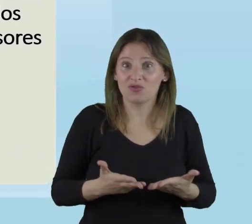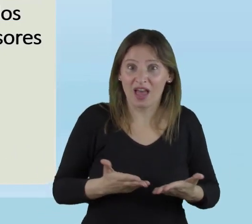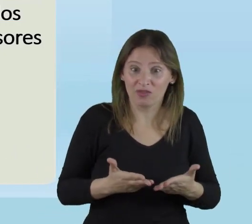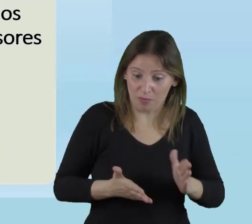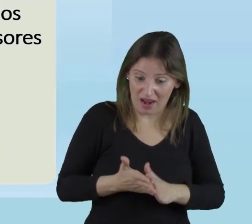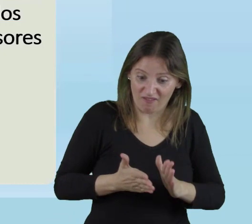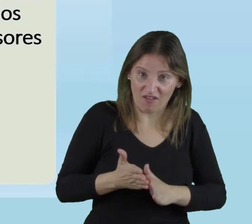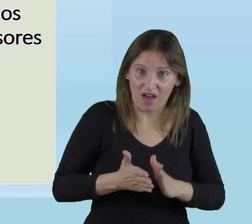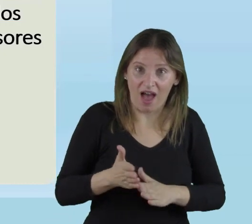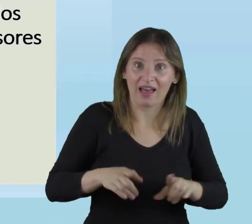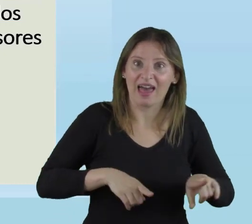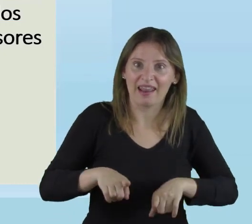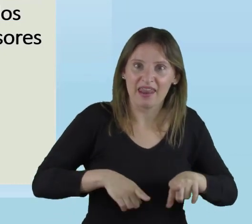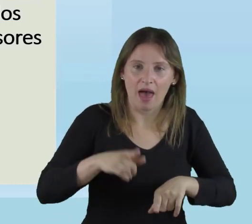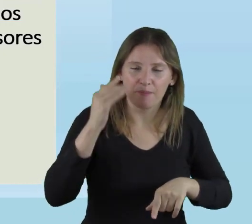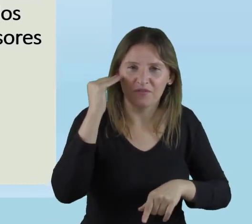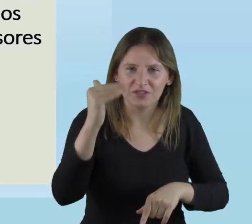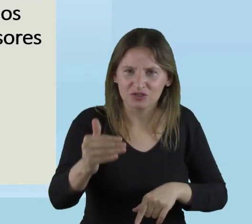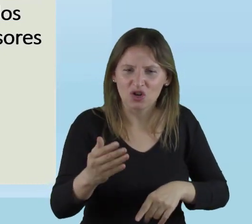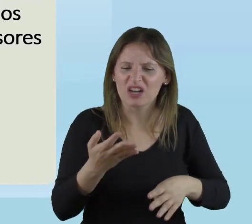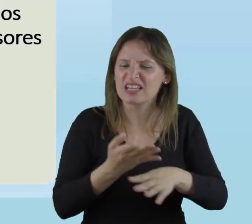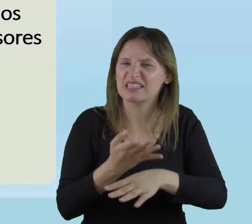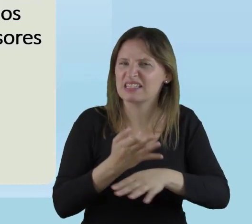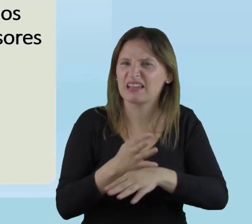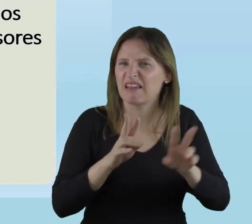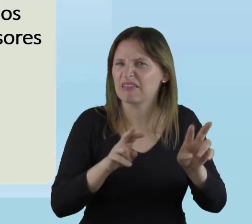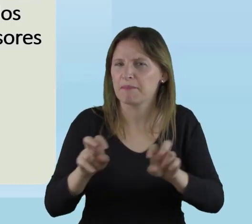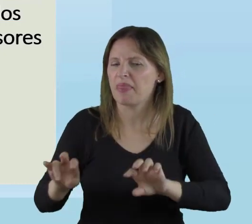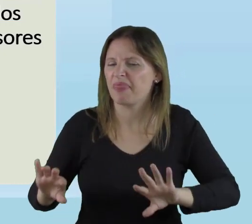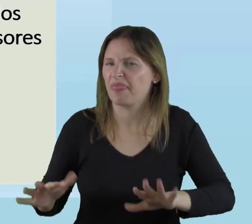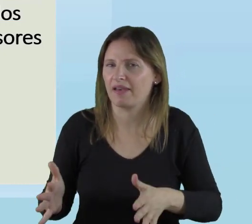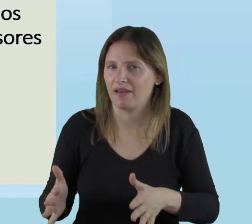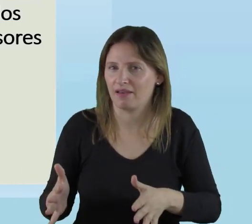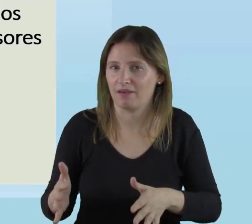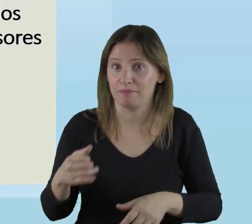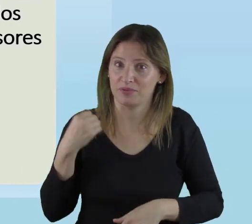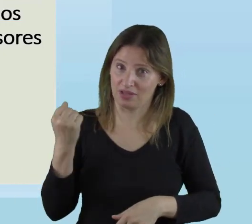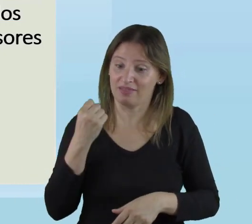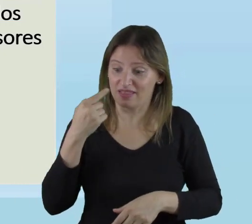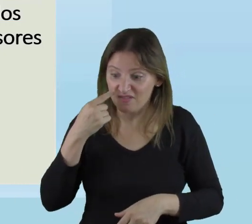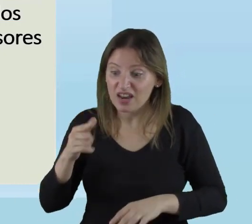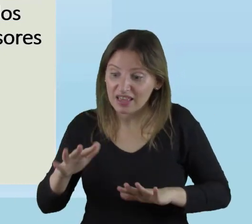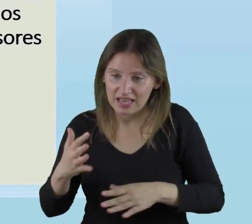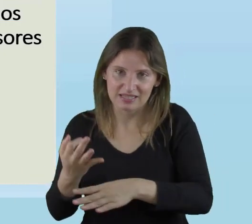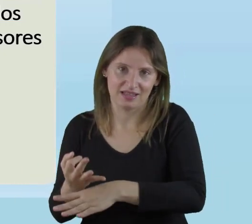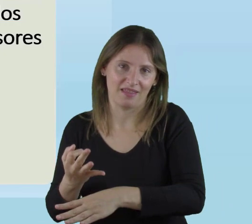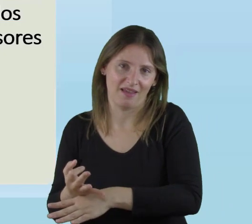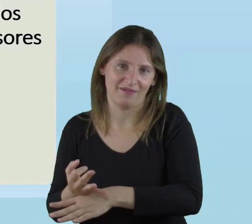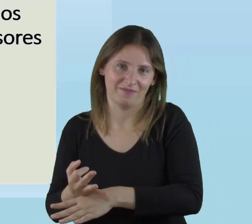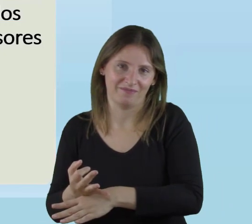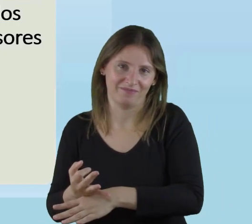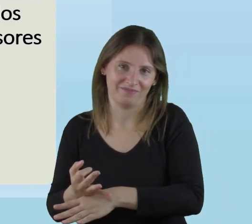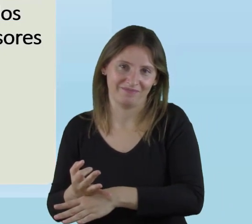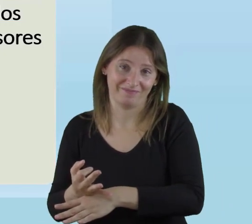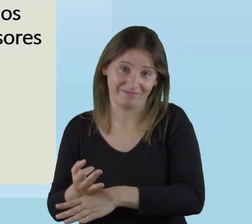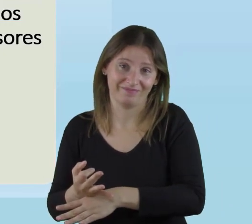ahora están en la formación inicial docente.